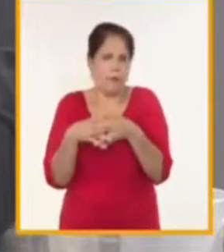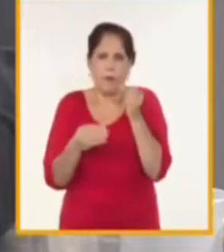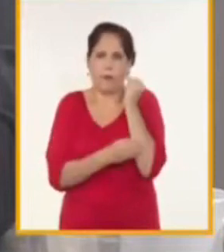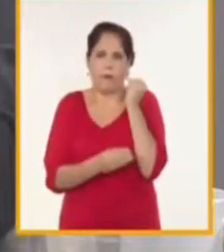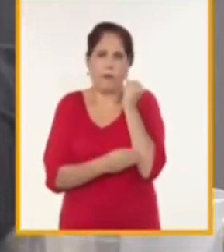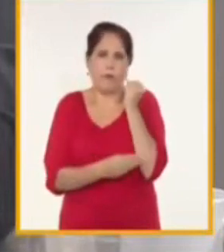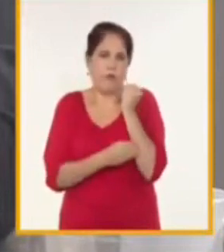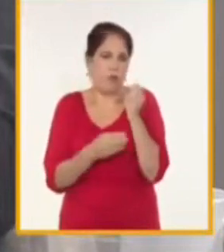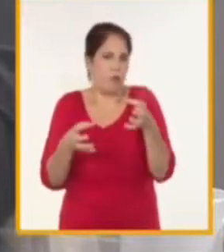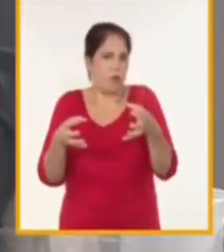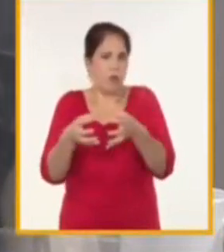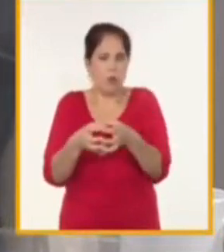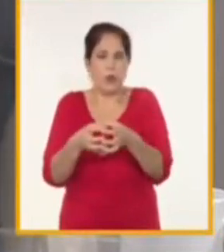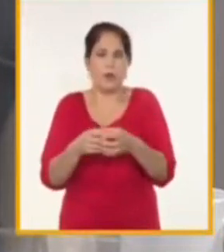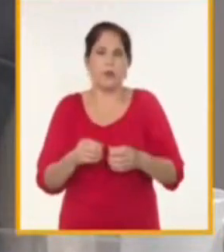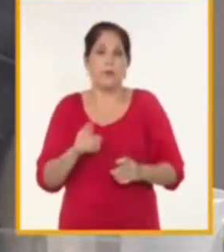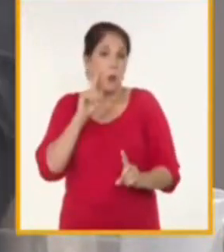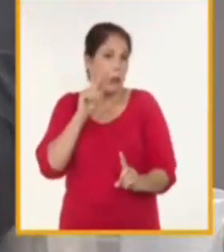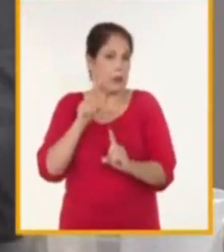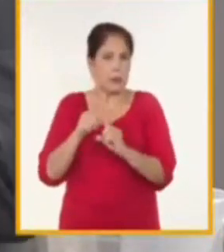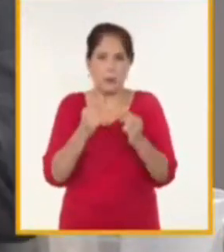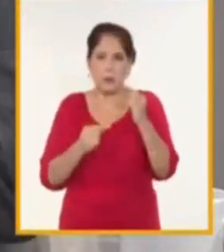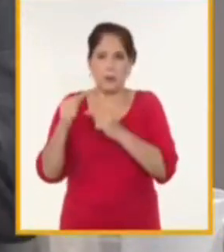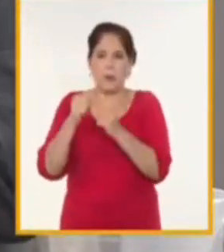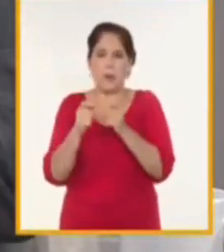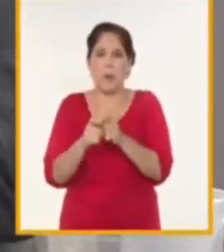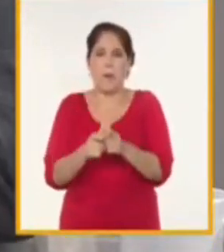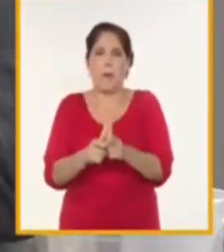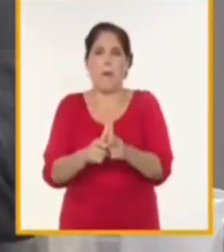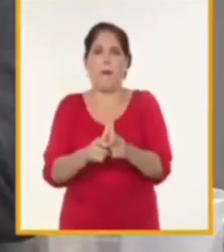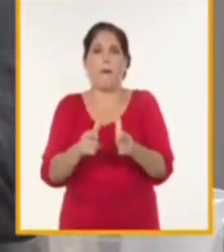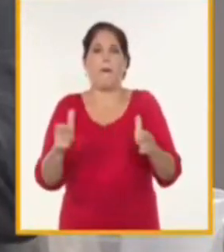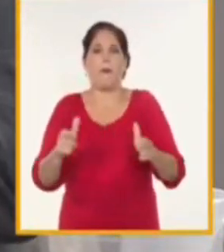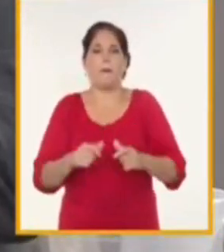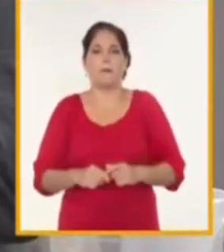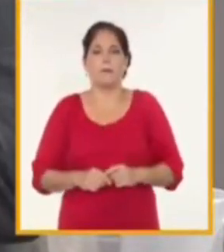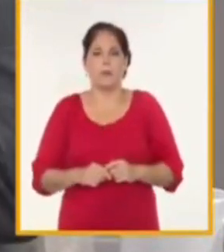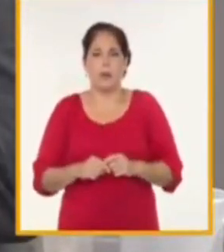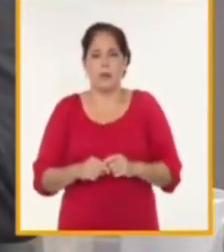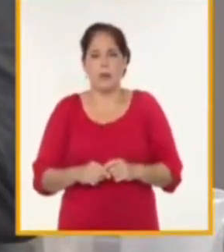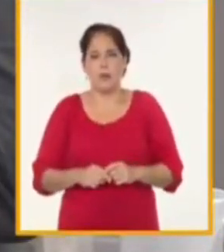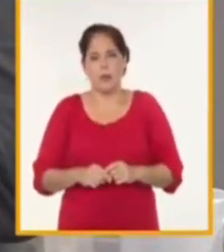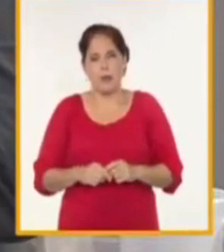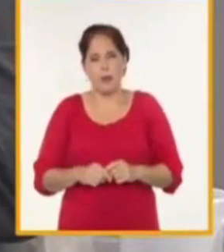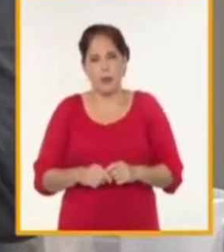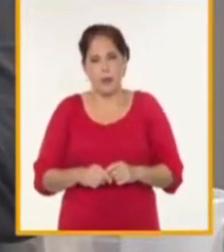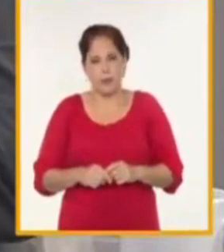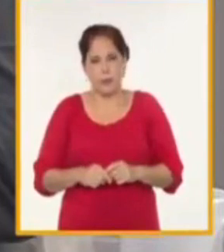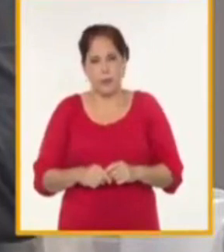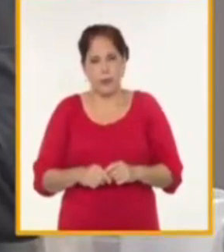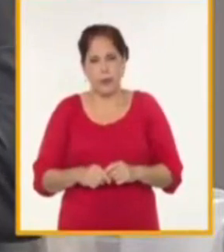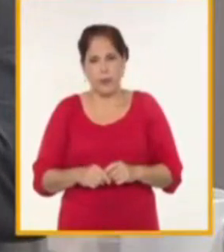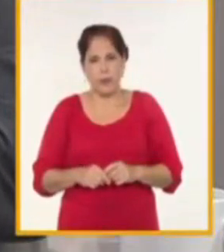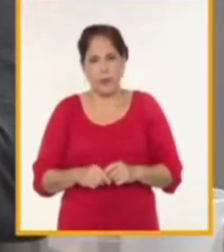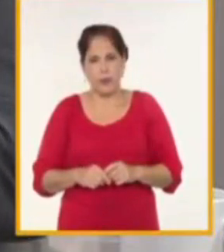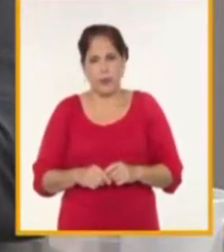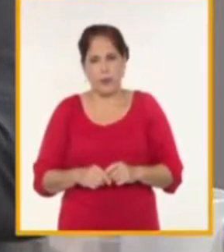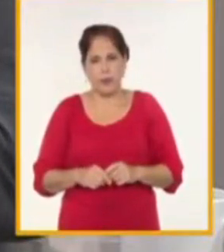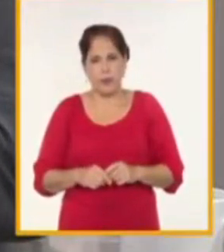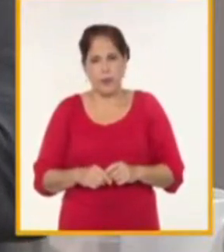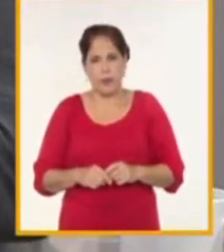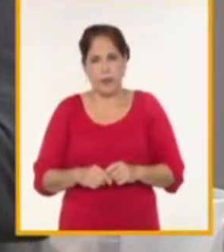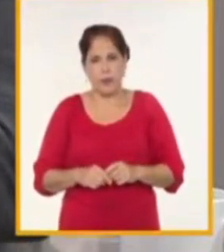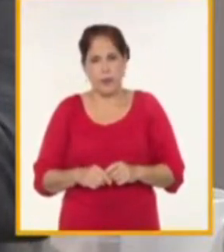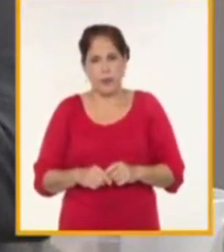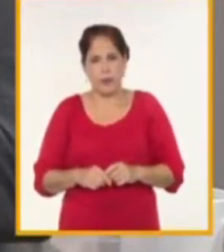o en mira a un solo objetivo que es el crecimiento y el desarrollo de la zona especial y la prosperidad de la